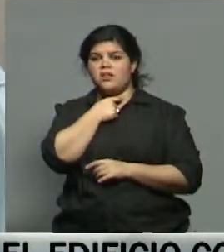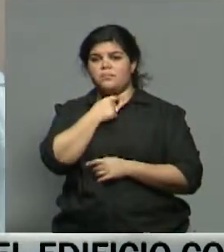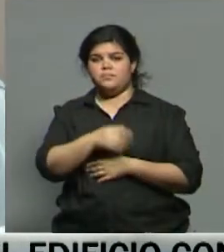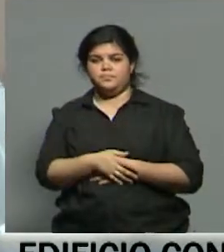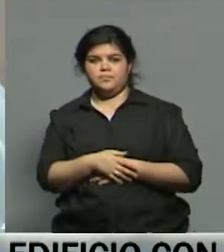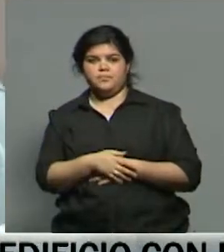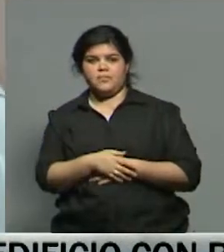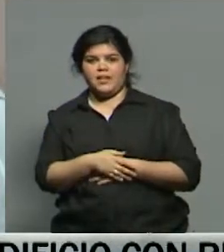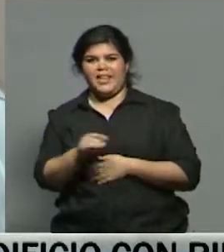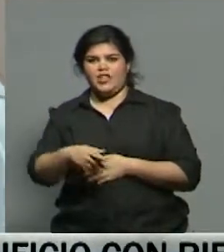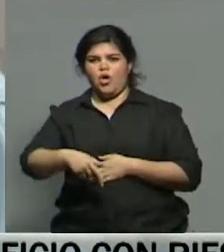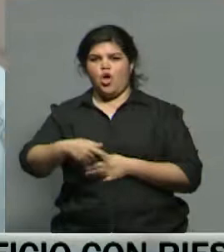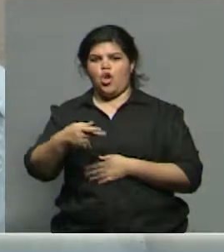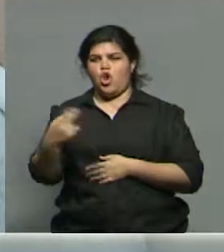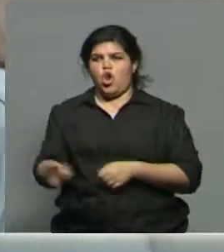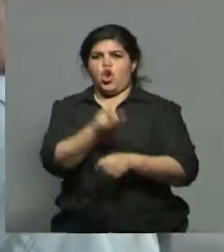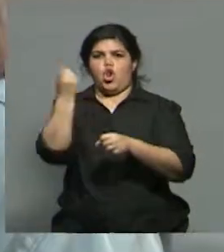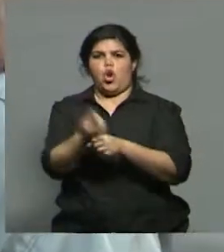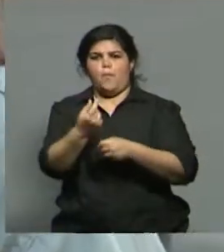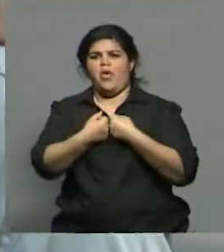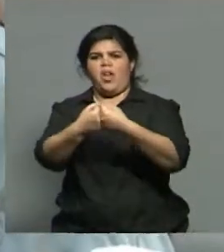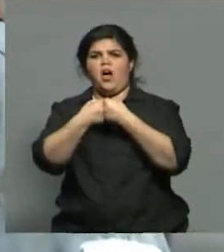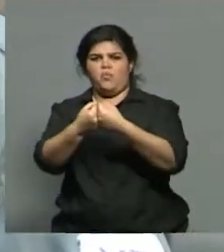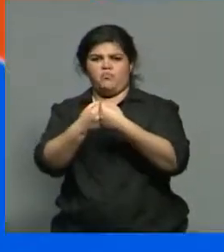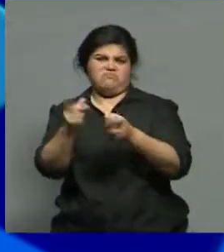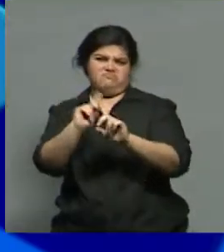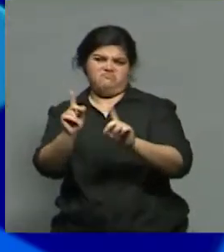tan imposible ni tan difícil llegar a un acuerdo que ellos entiendan.